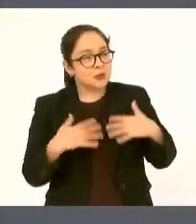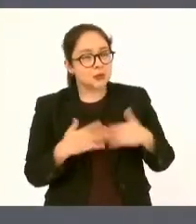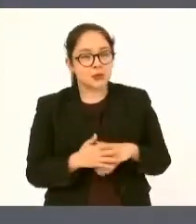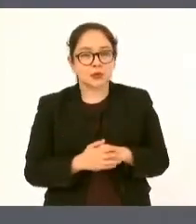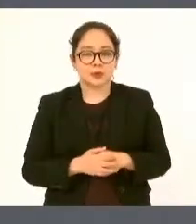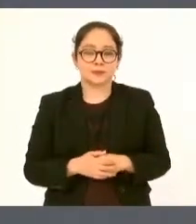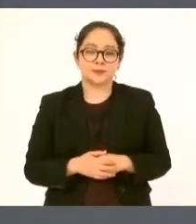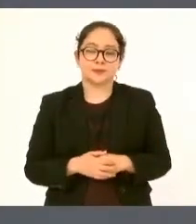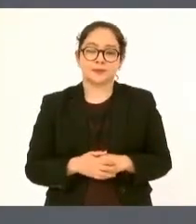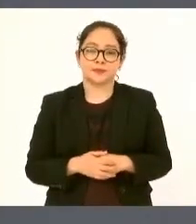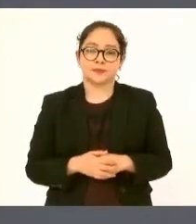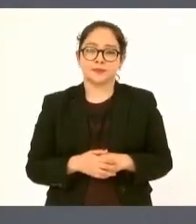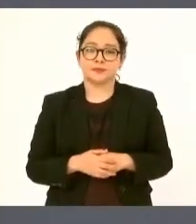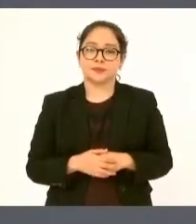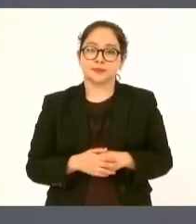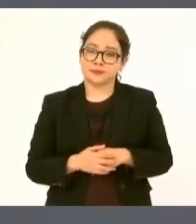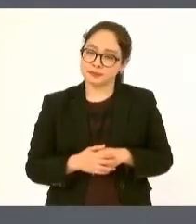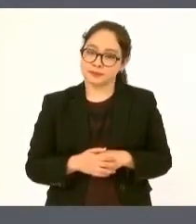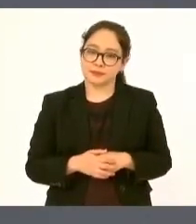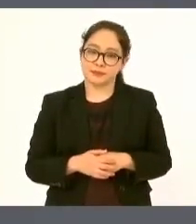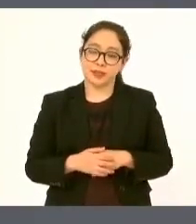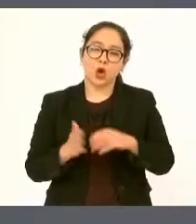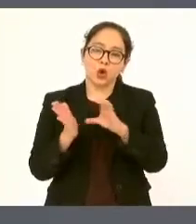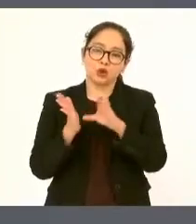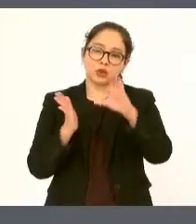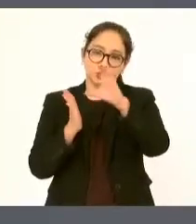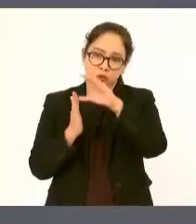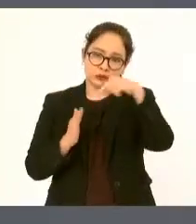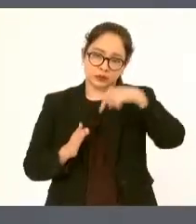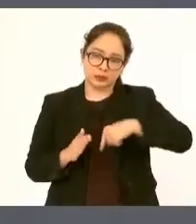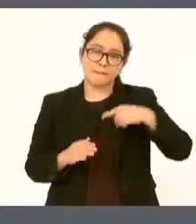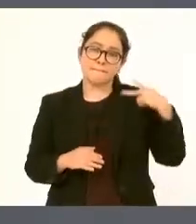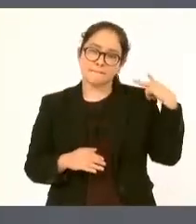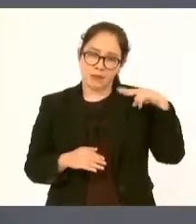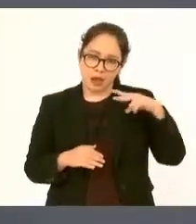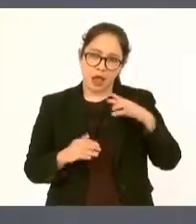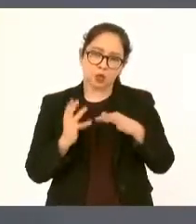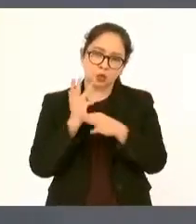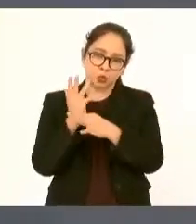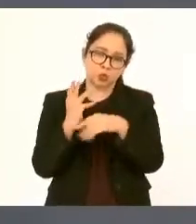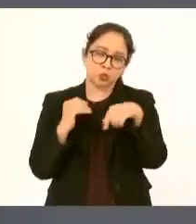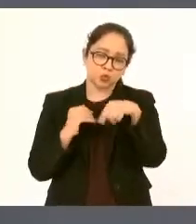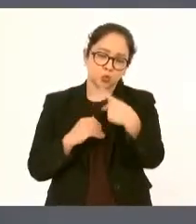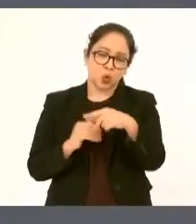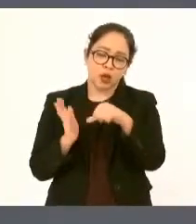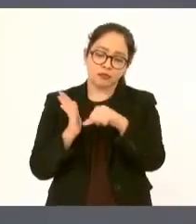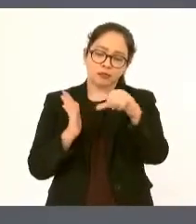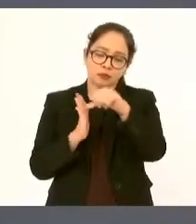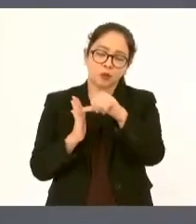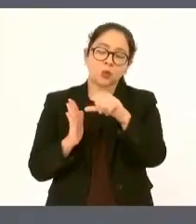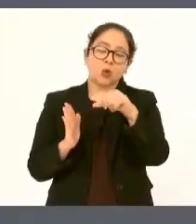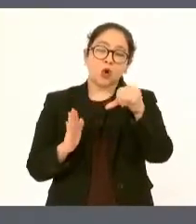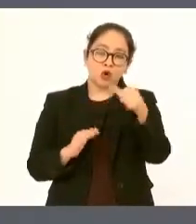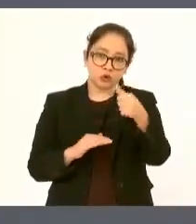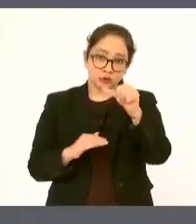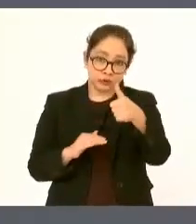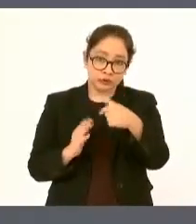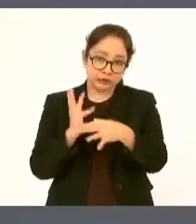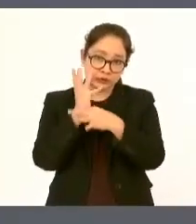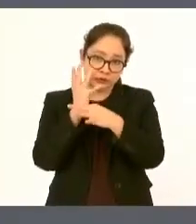veracruz creo que en su artículo 11 establece que los hijos de